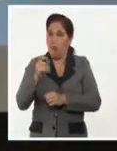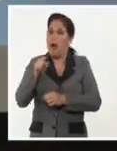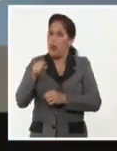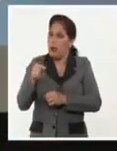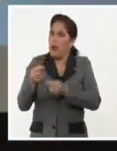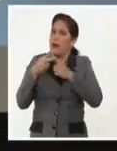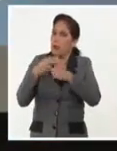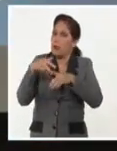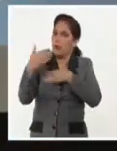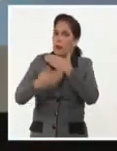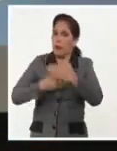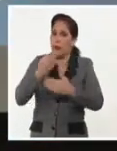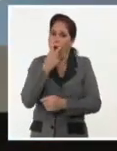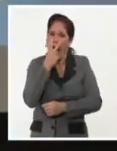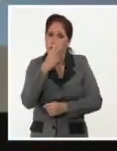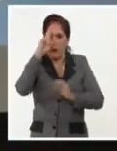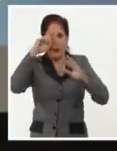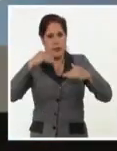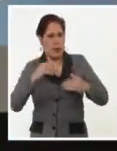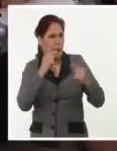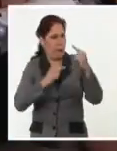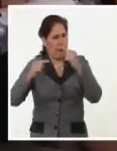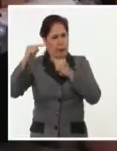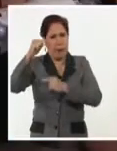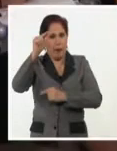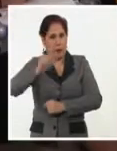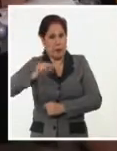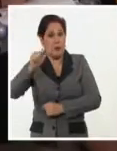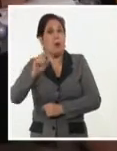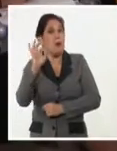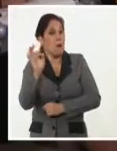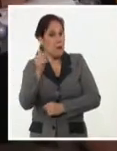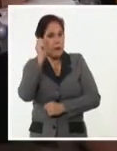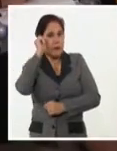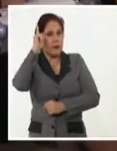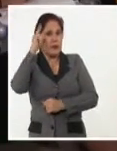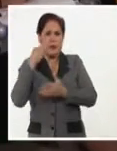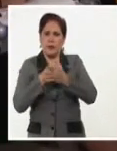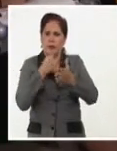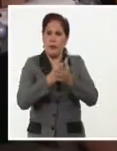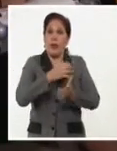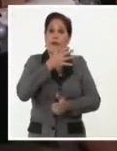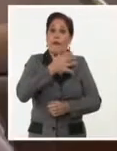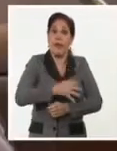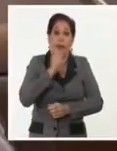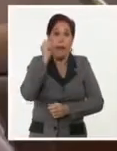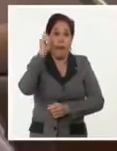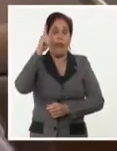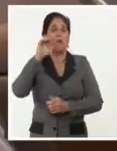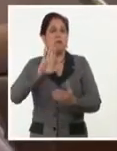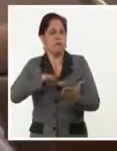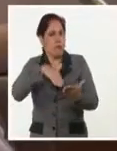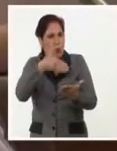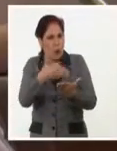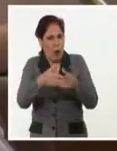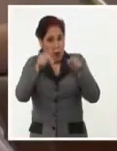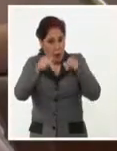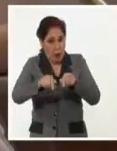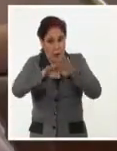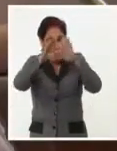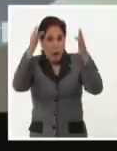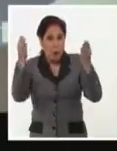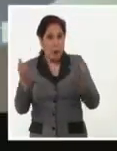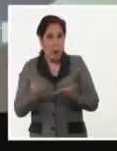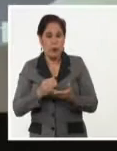muchas soluciones para la atención a la salud, a la vida y que de esa misma iniciativa impulsada por Fidel Castro se propone actualmente al mundo